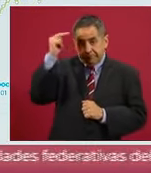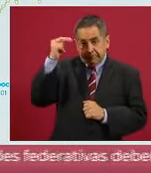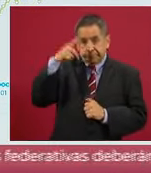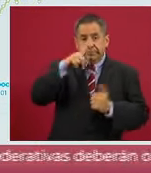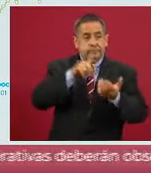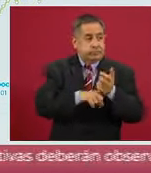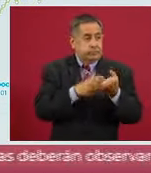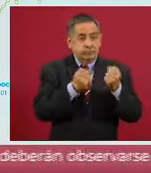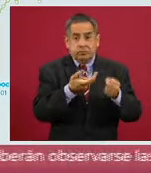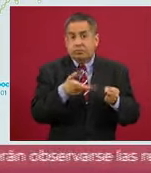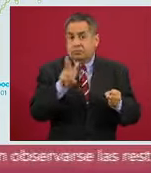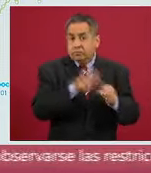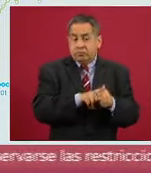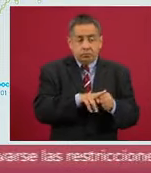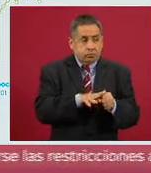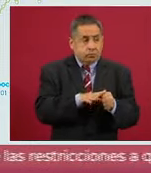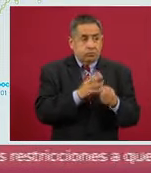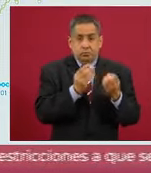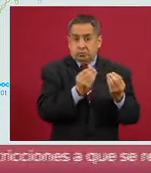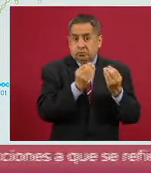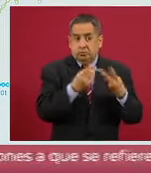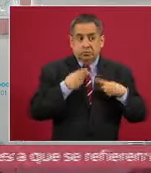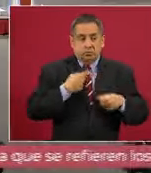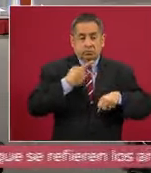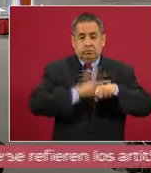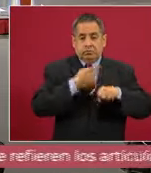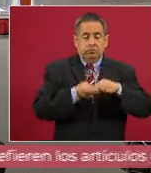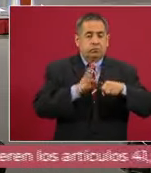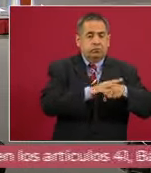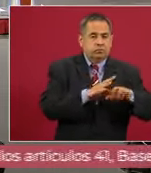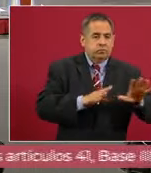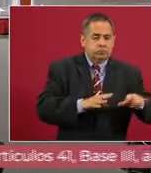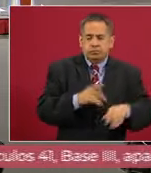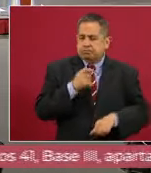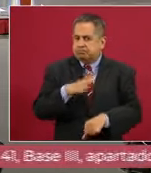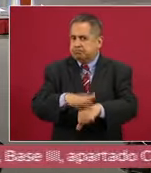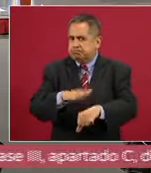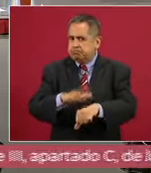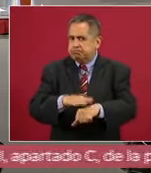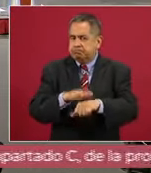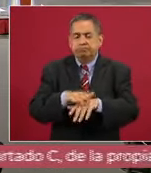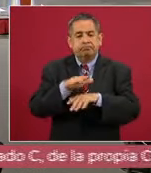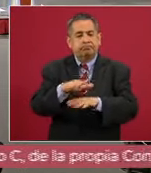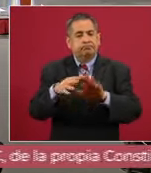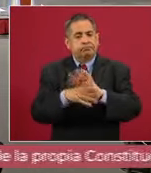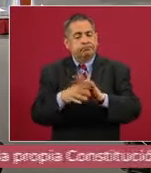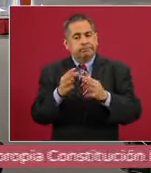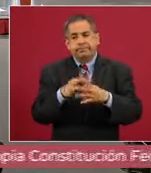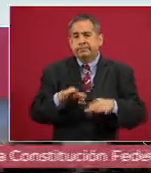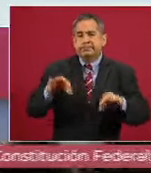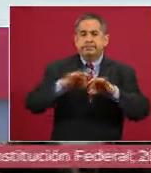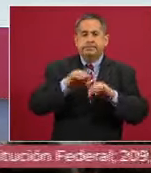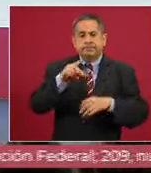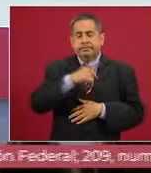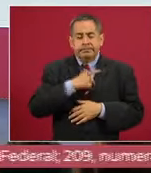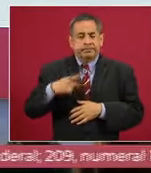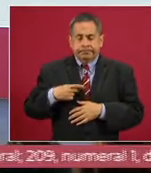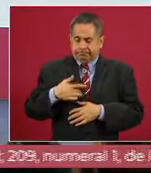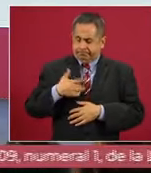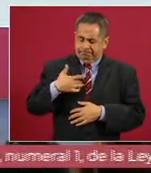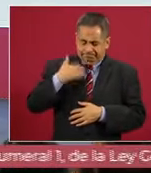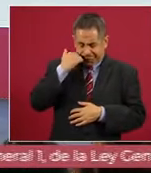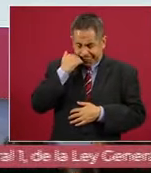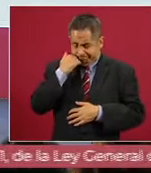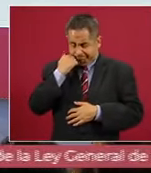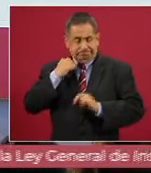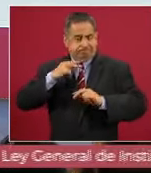mayor ocupación de camas generales por COVID. Y aquí me detengo a hacer otro señalamiento. La importancia de acudir tempranamente al